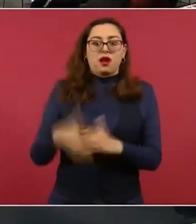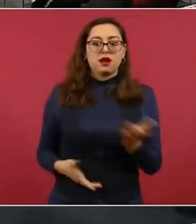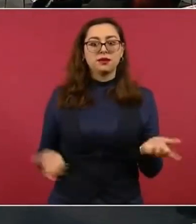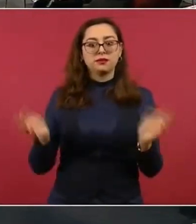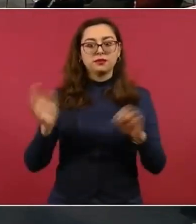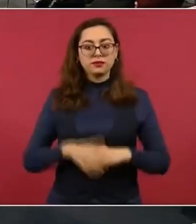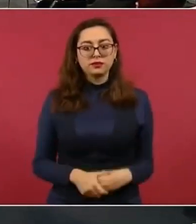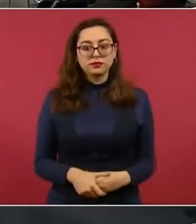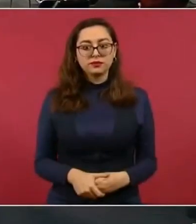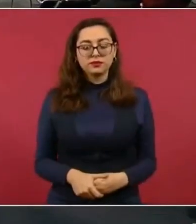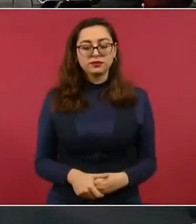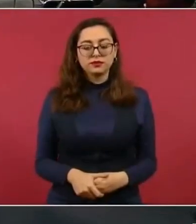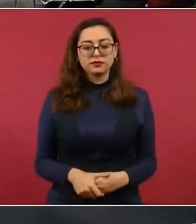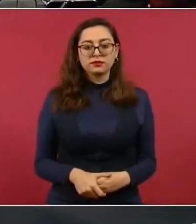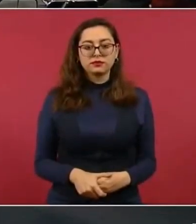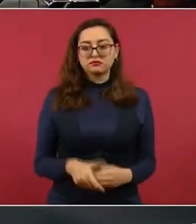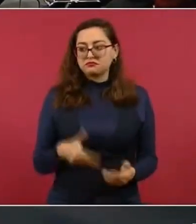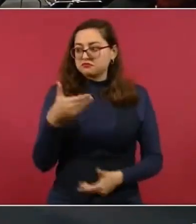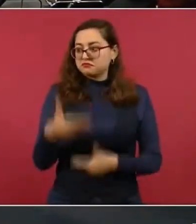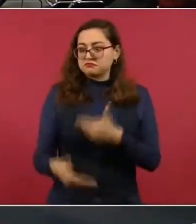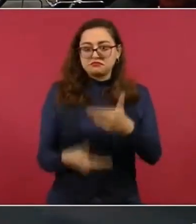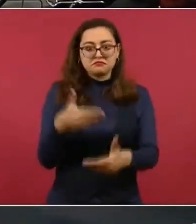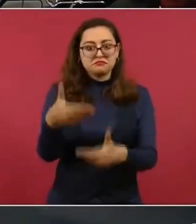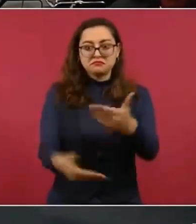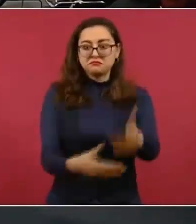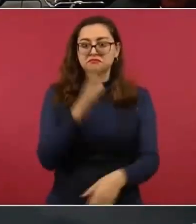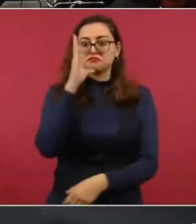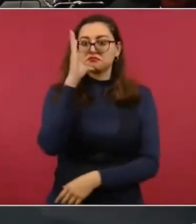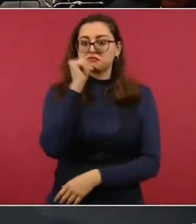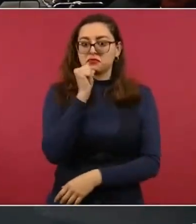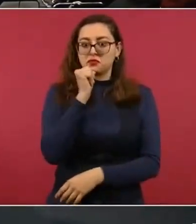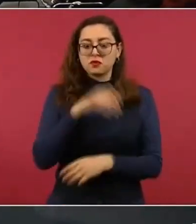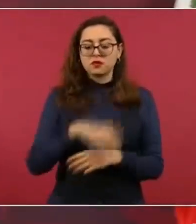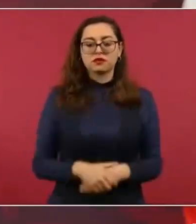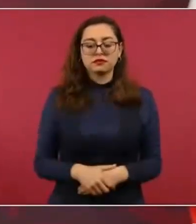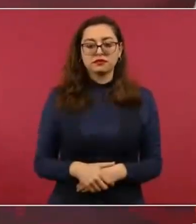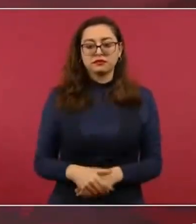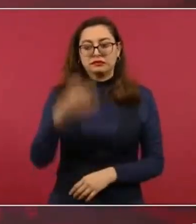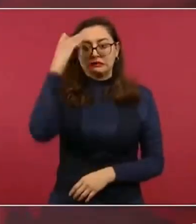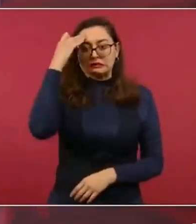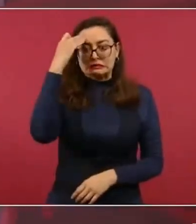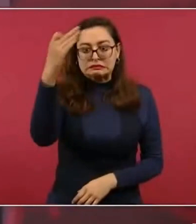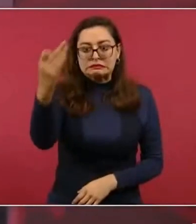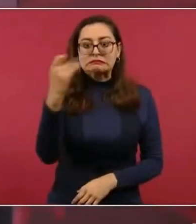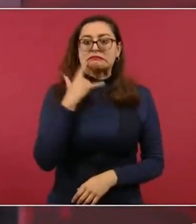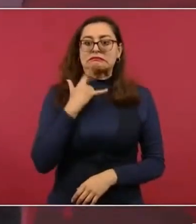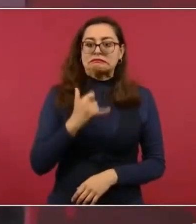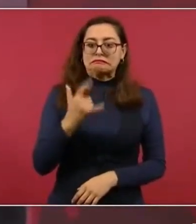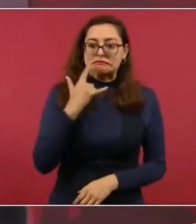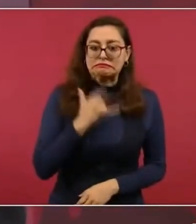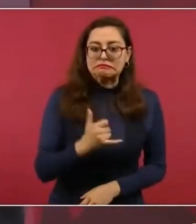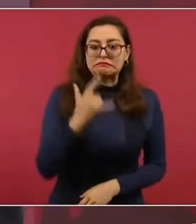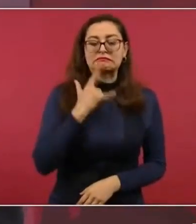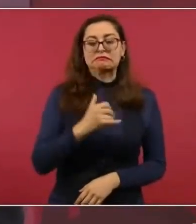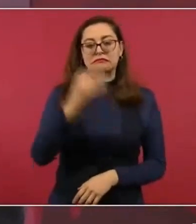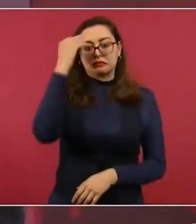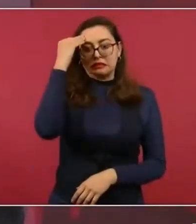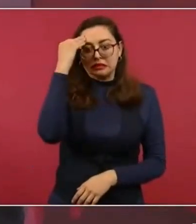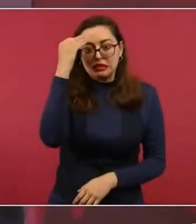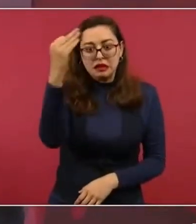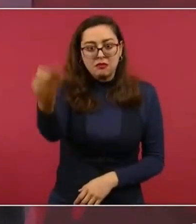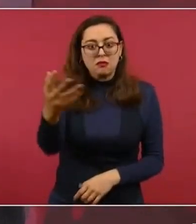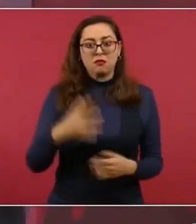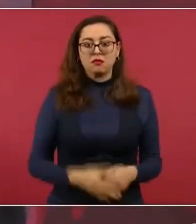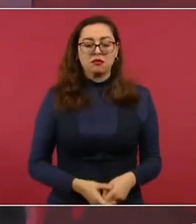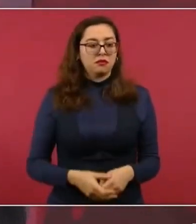Imagínense cuánto esfuerzo, sacrificio arriesgan hasta la vida